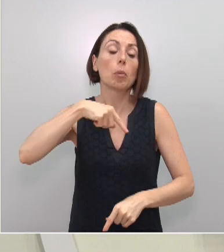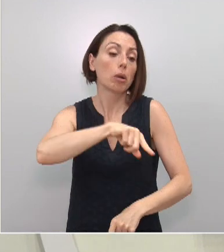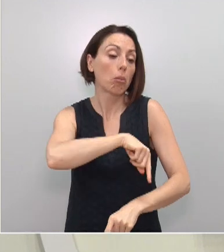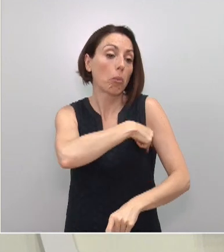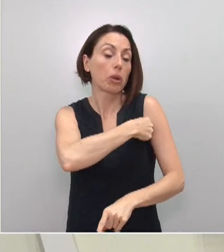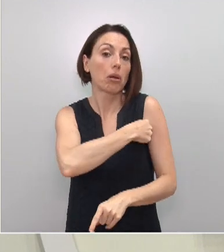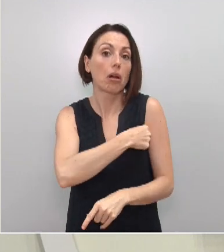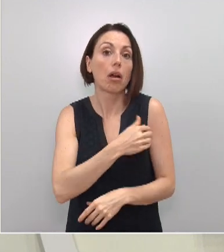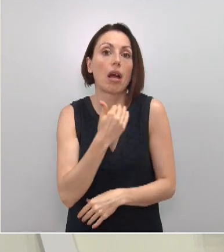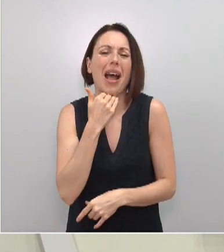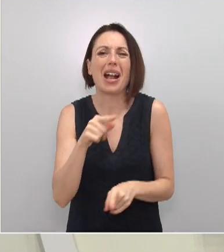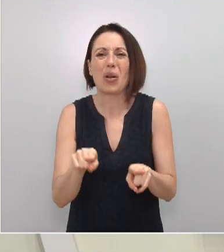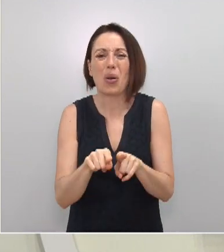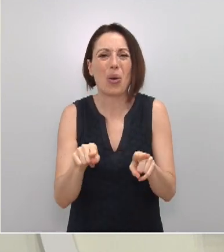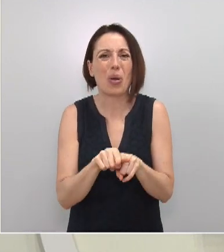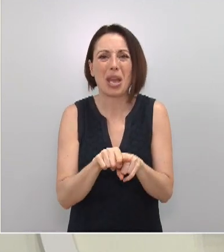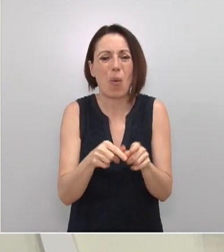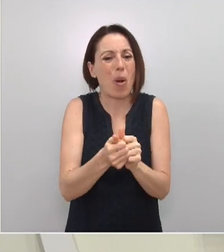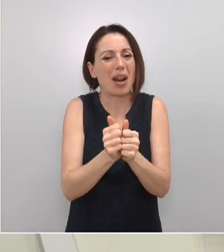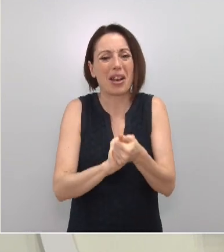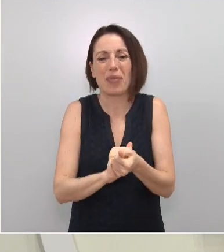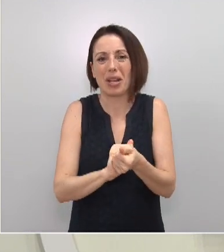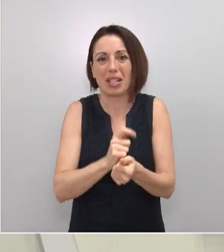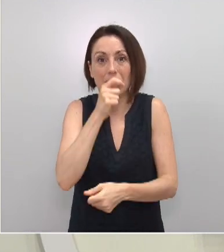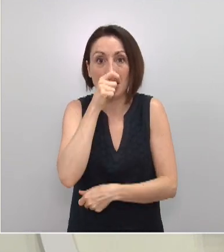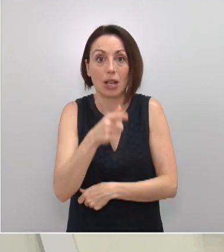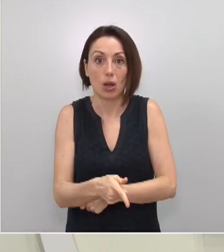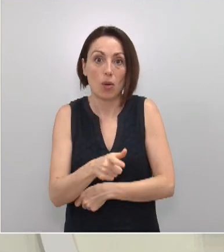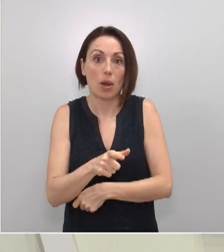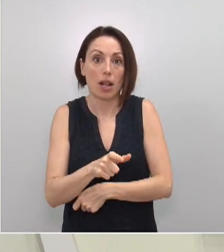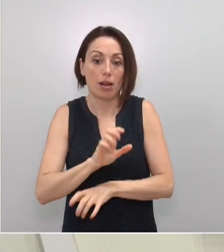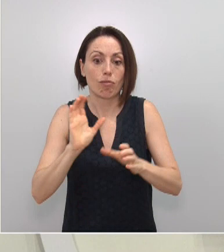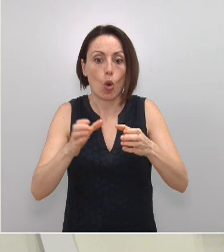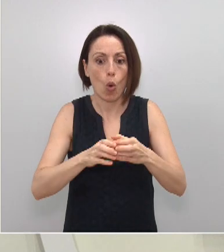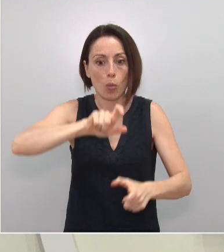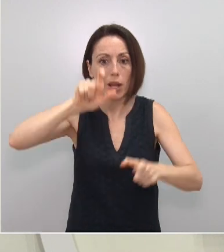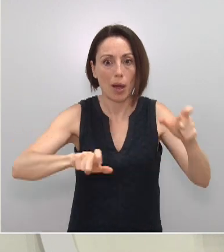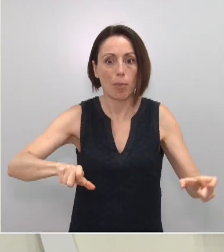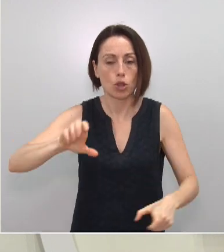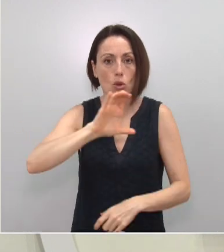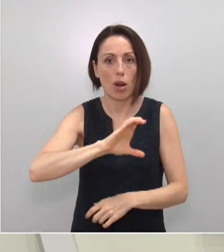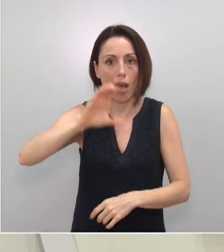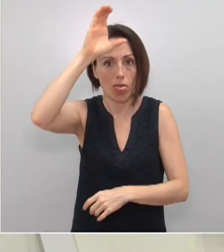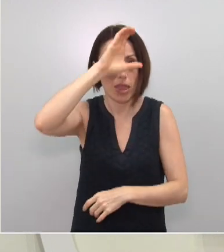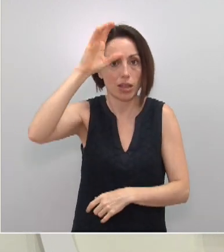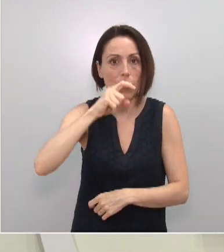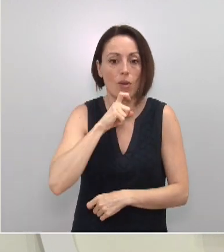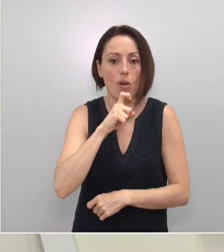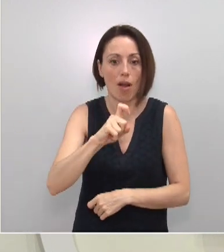que no se puede usar como referencia, según ha expresado ya la comunidad científica. Espero sinceramente